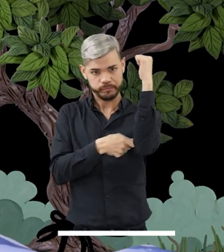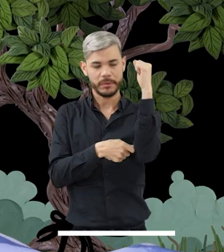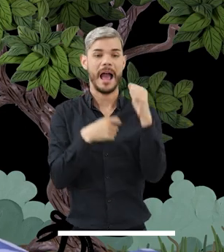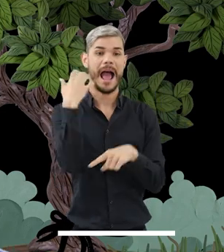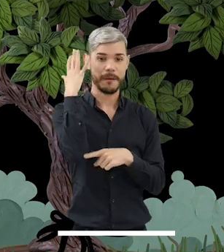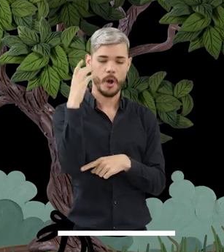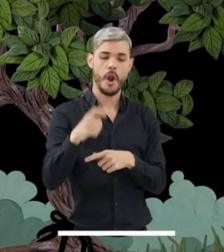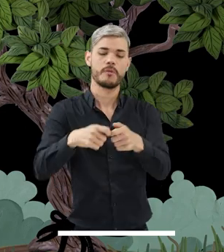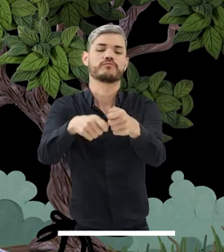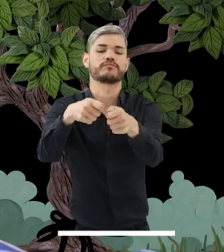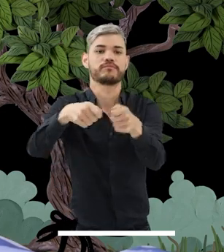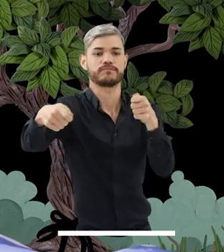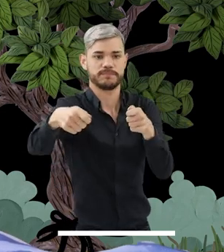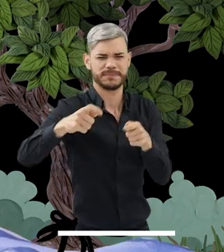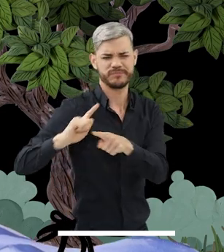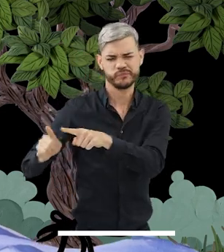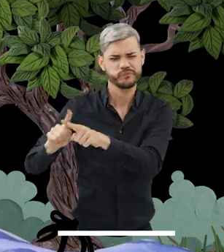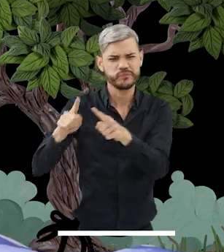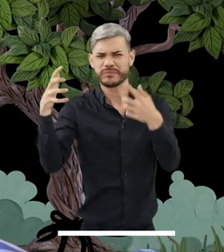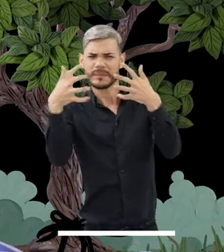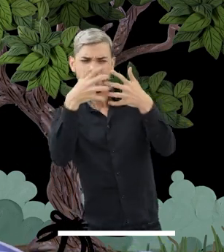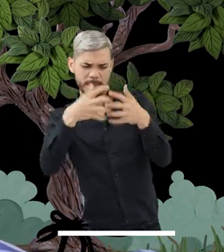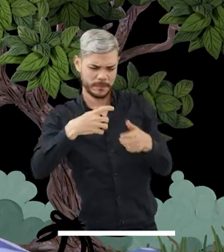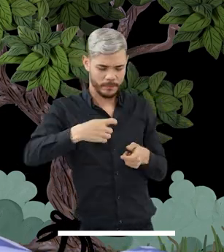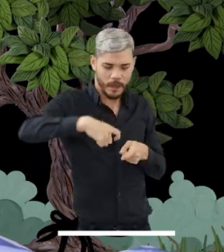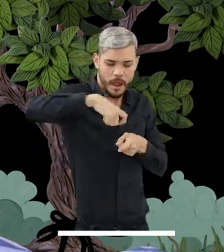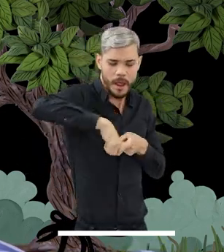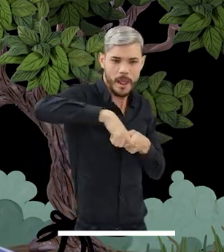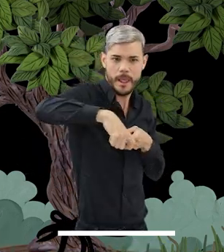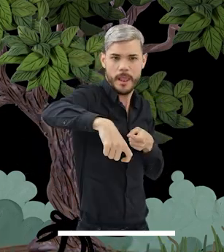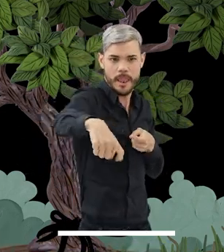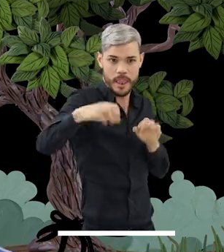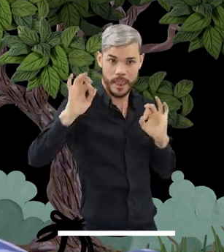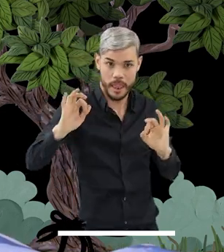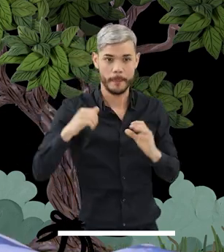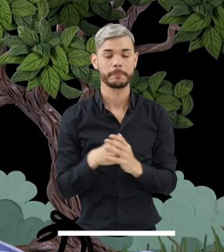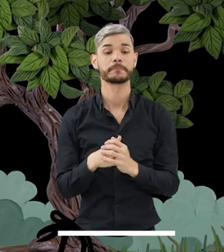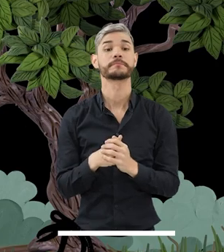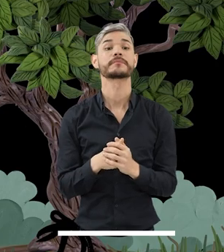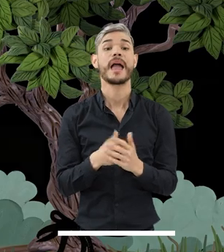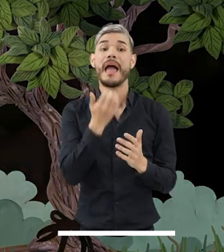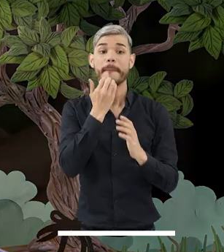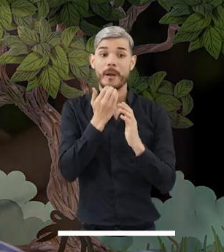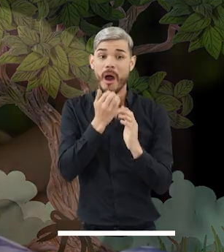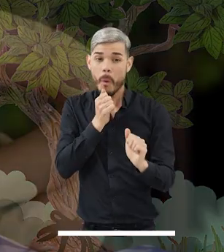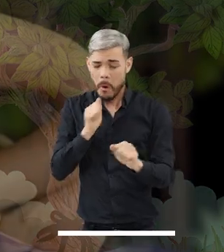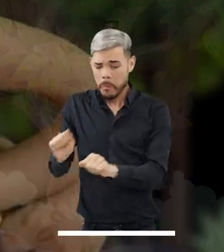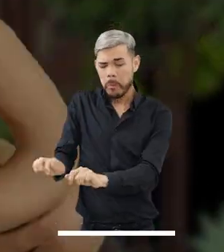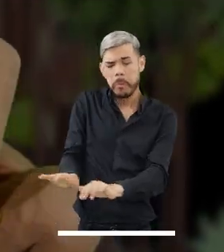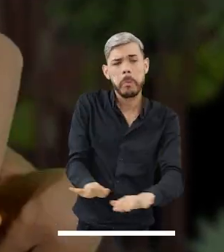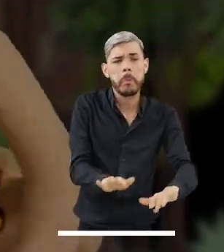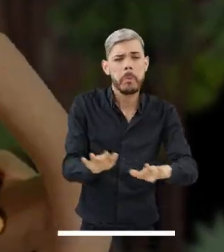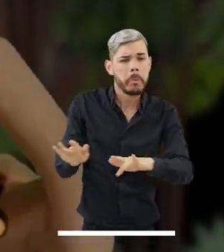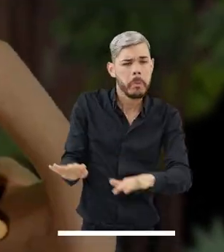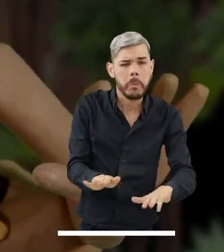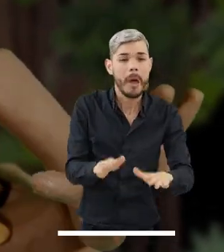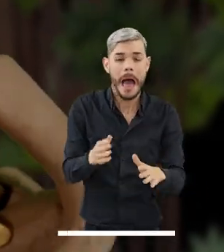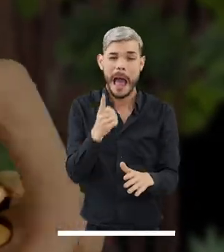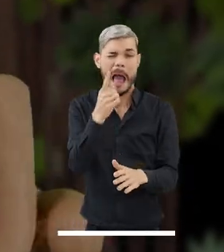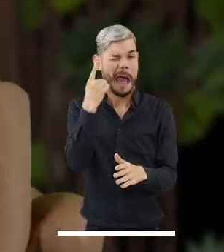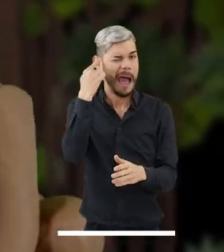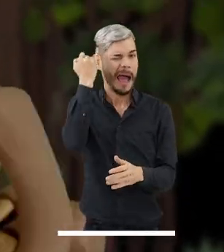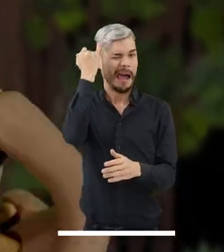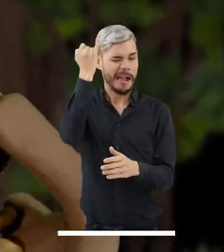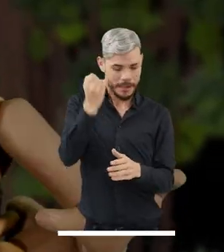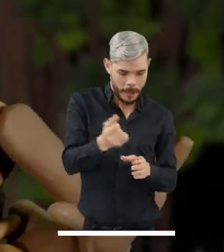soportes mediante los sistemas de espinel, puita y volantín. Y para pescar en charcos y riachuelos,